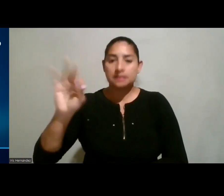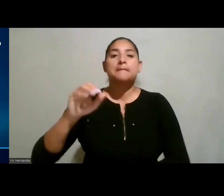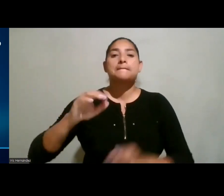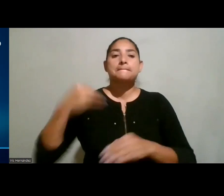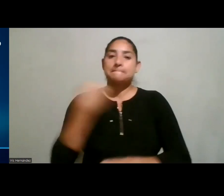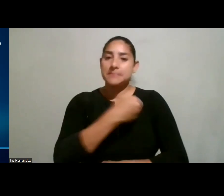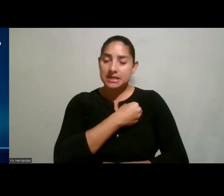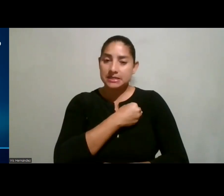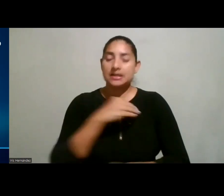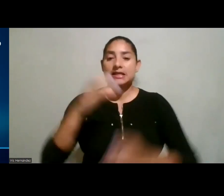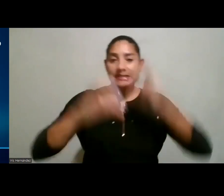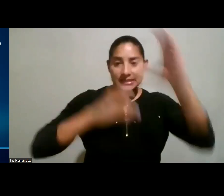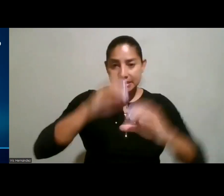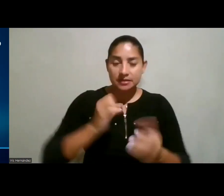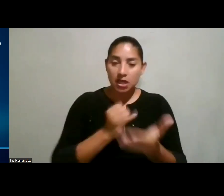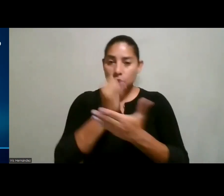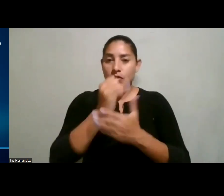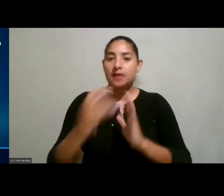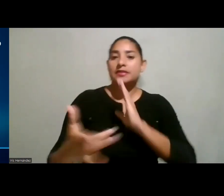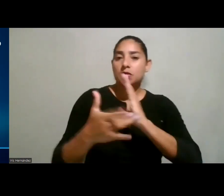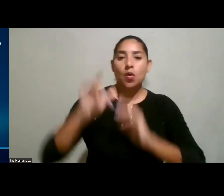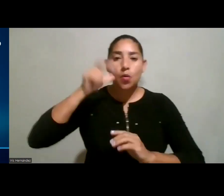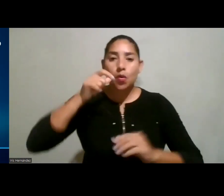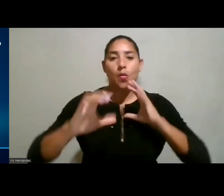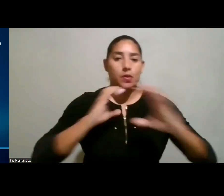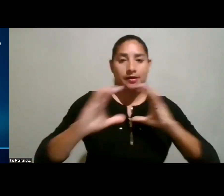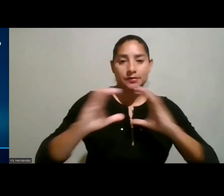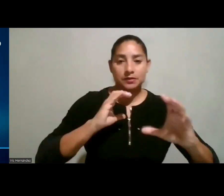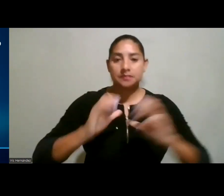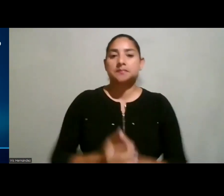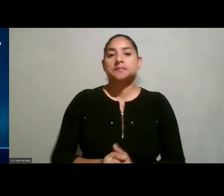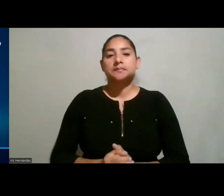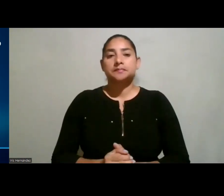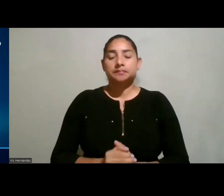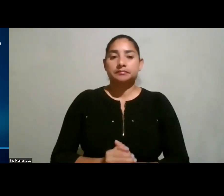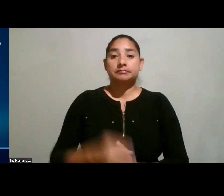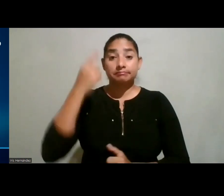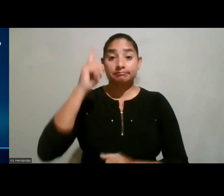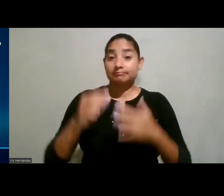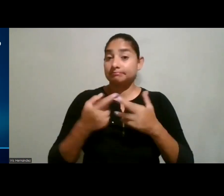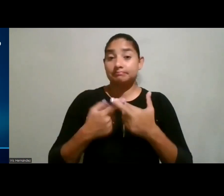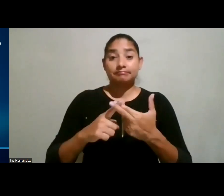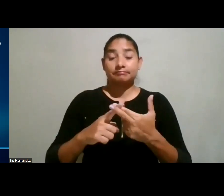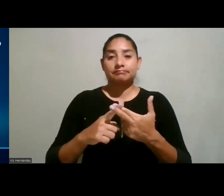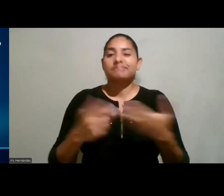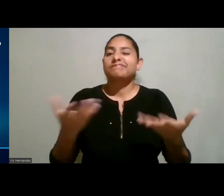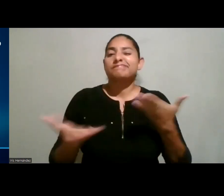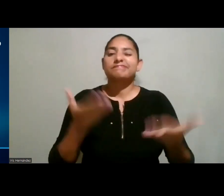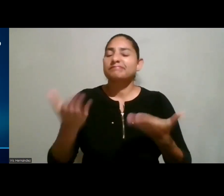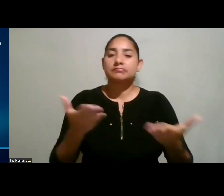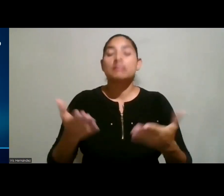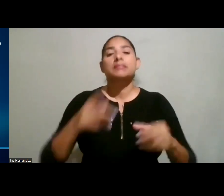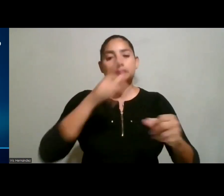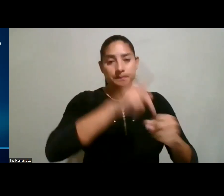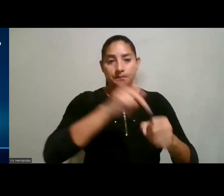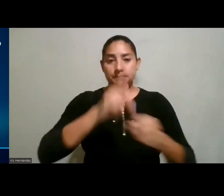Innovación, Tecnología y Telecomunicaciones. Para iniciar, vamos a tener la participación